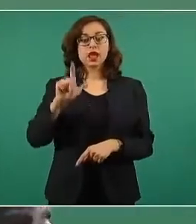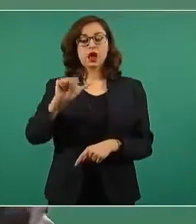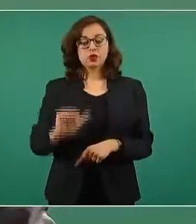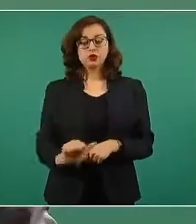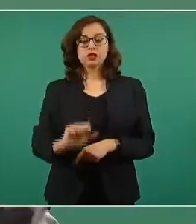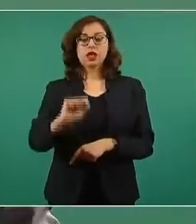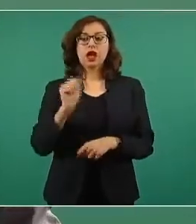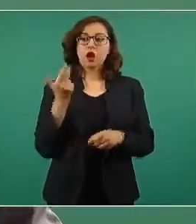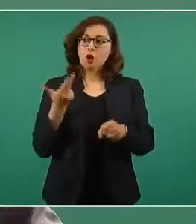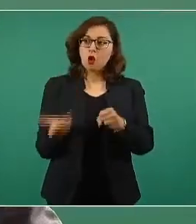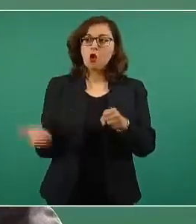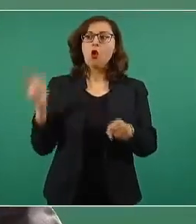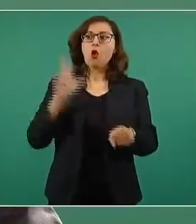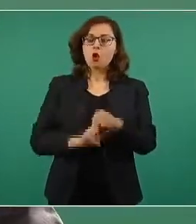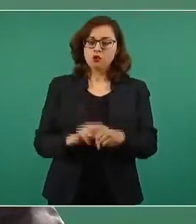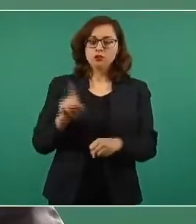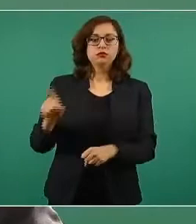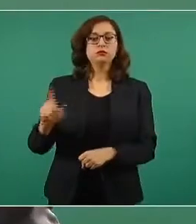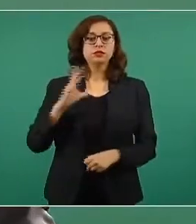hospital